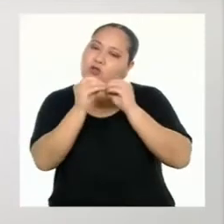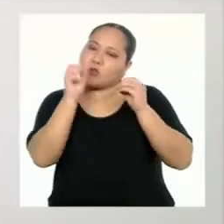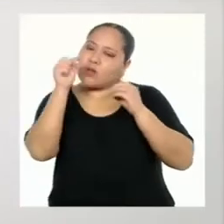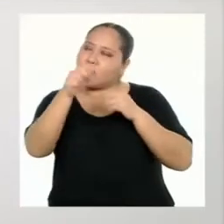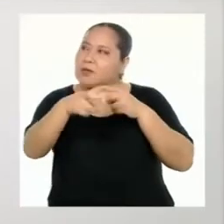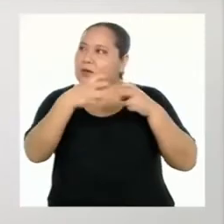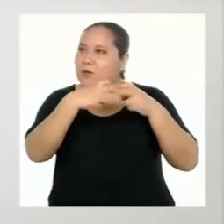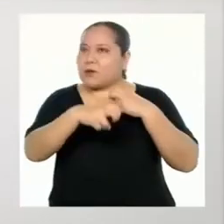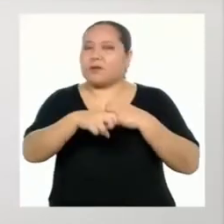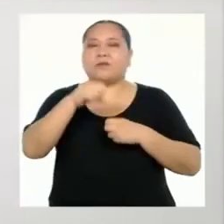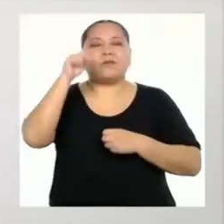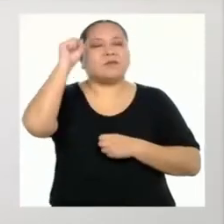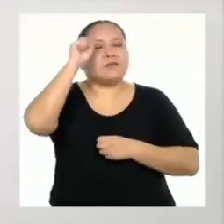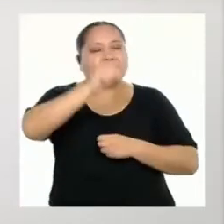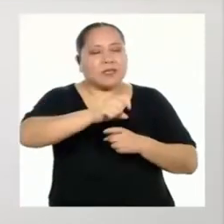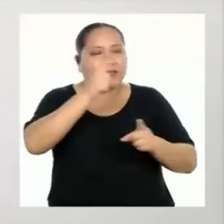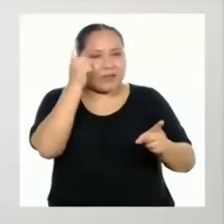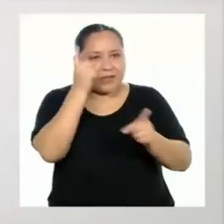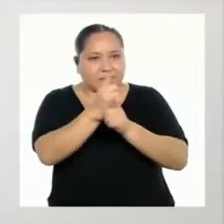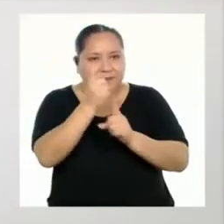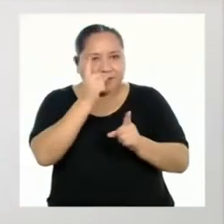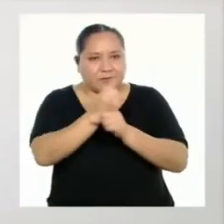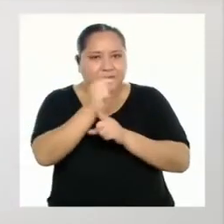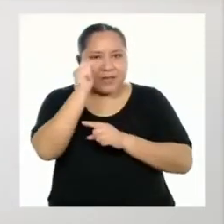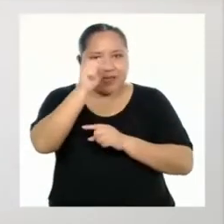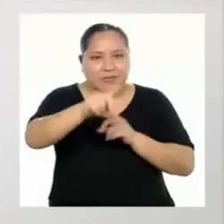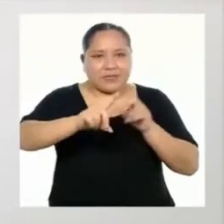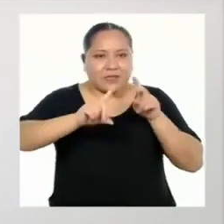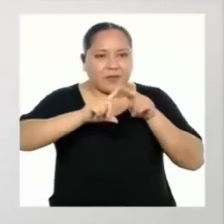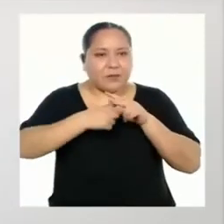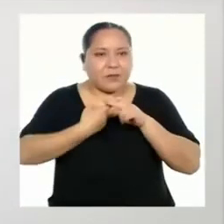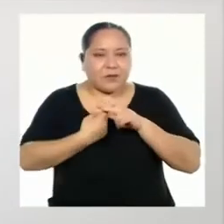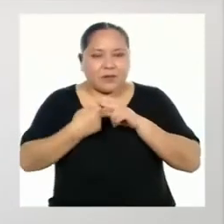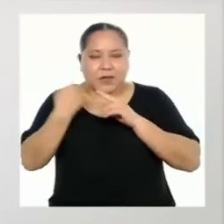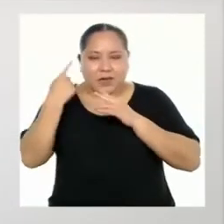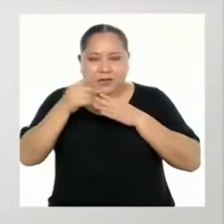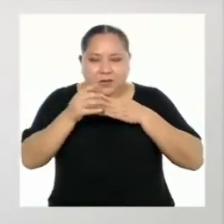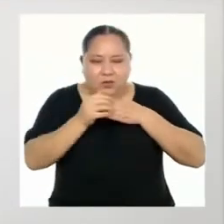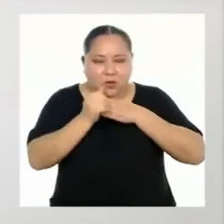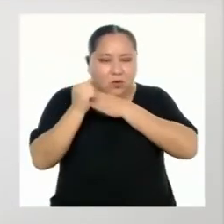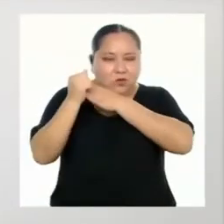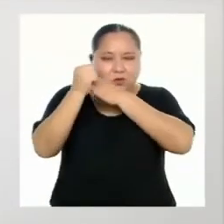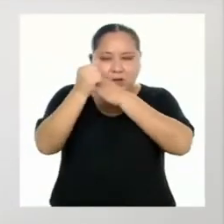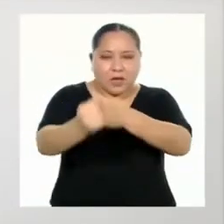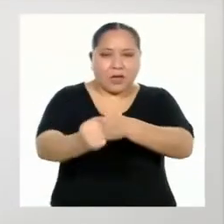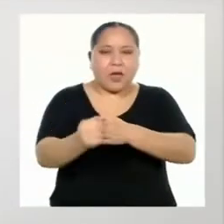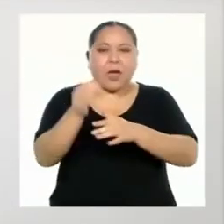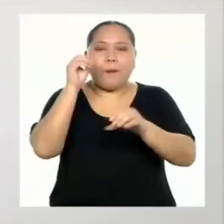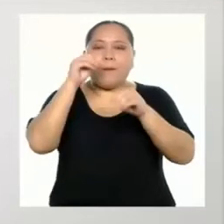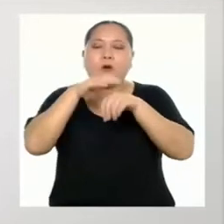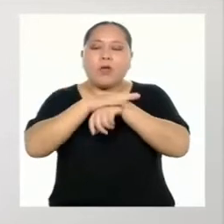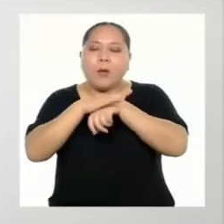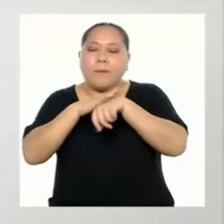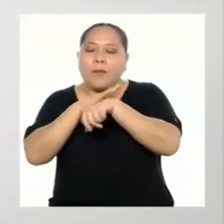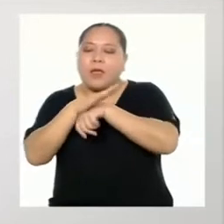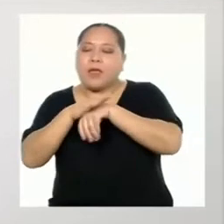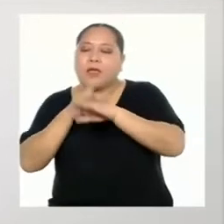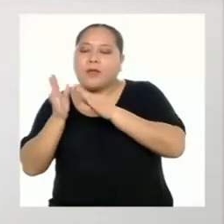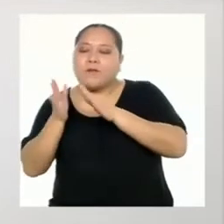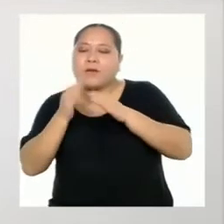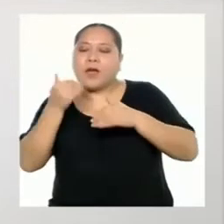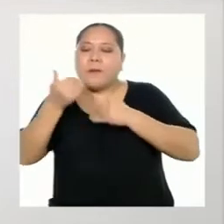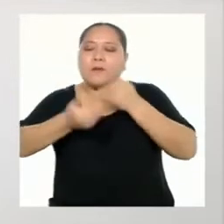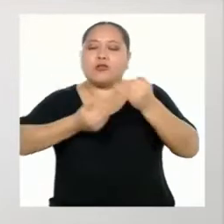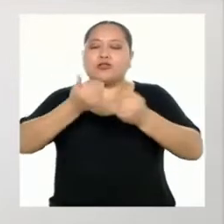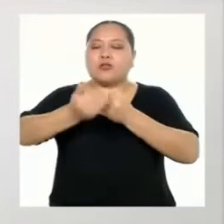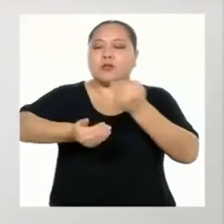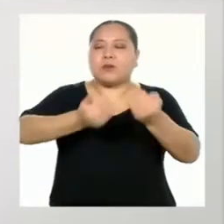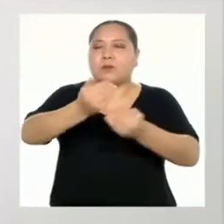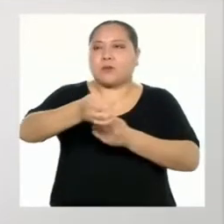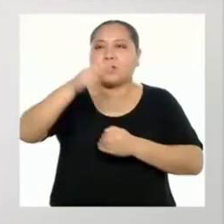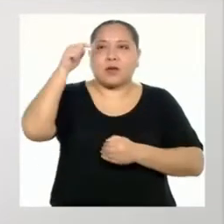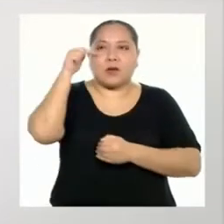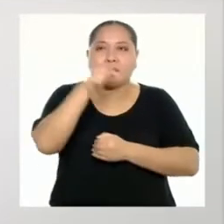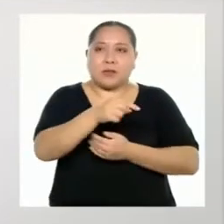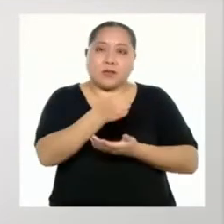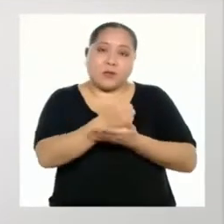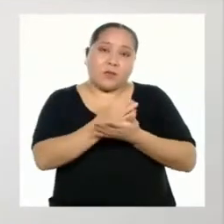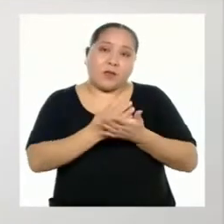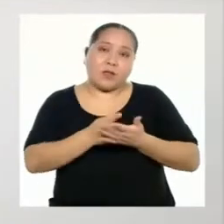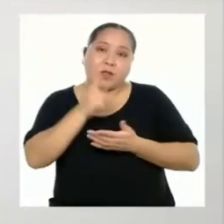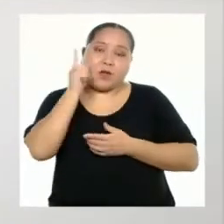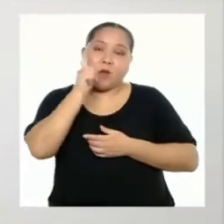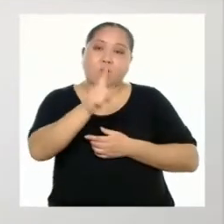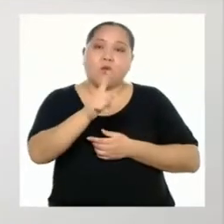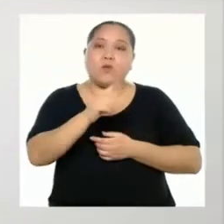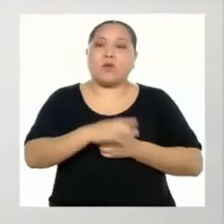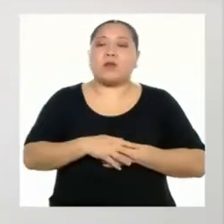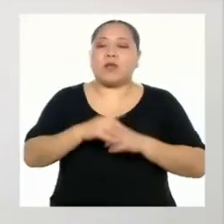Exacto. Ese es el punto de partida, el que nos orientará a planificar los procedimientos, en este caso